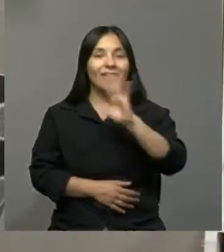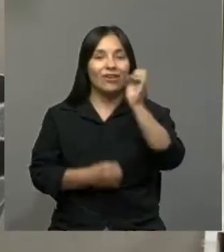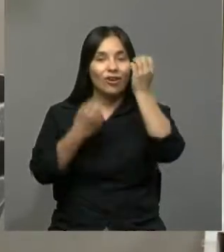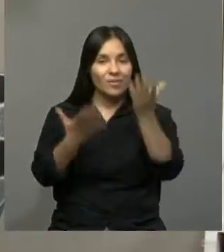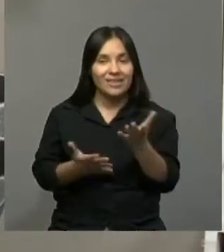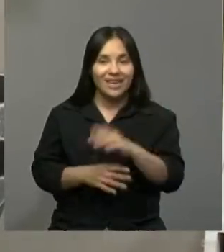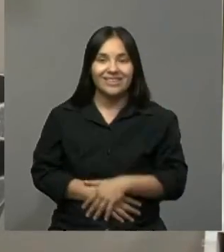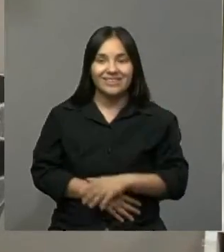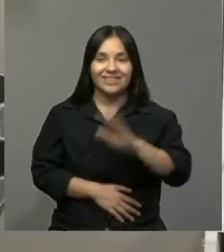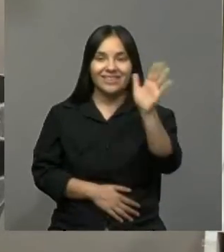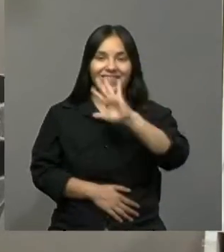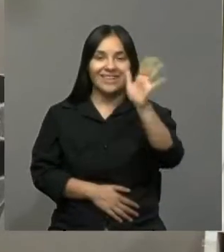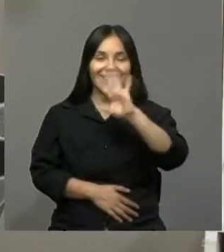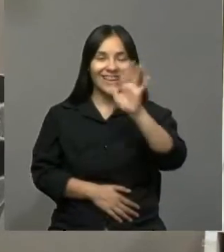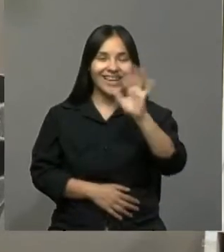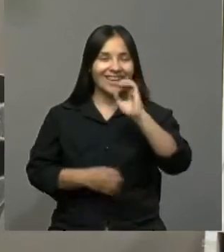¡Hola!